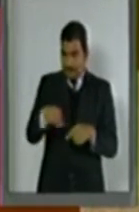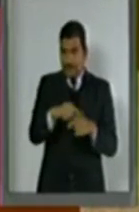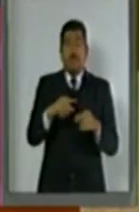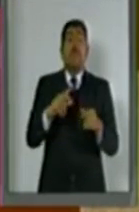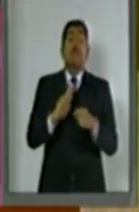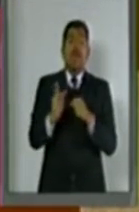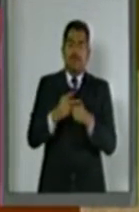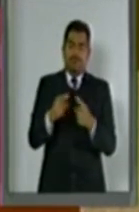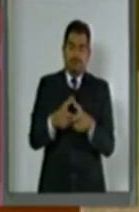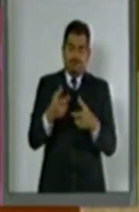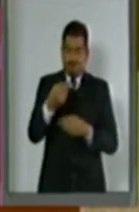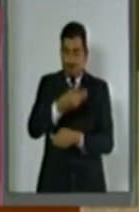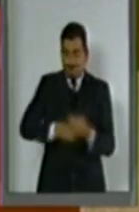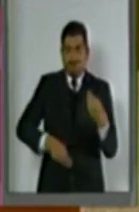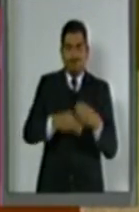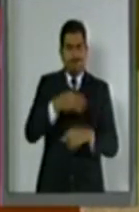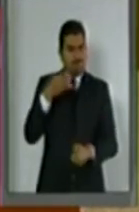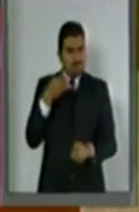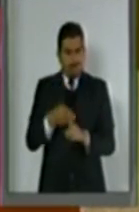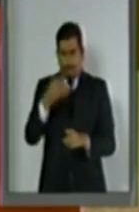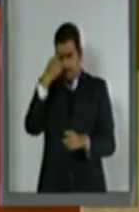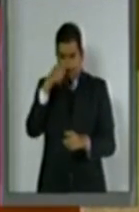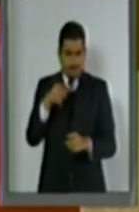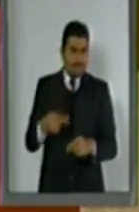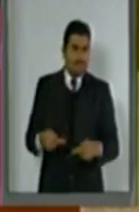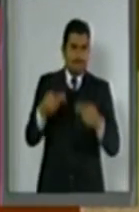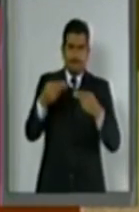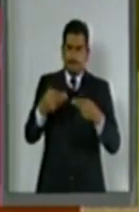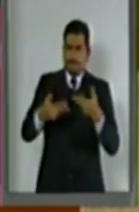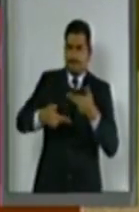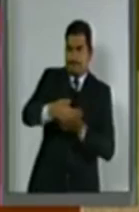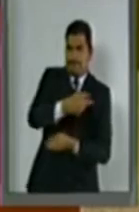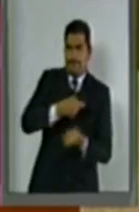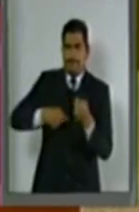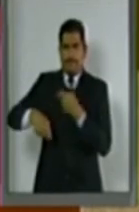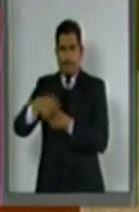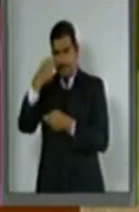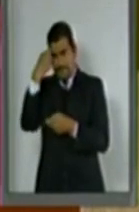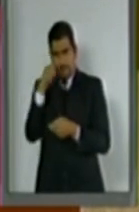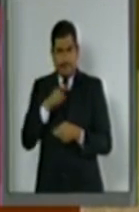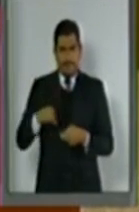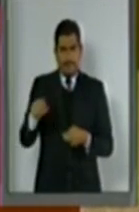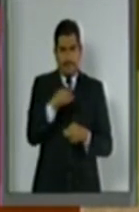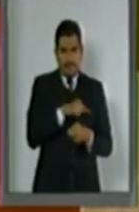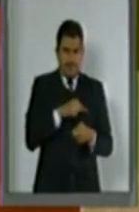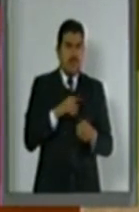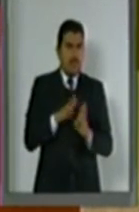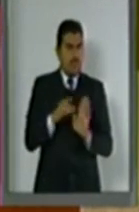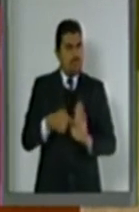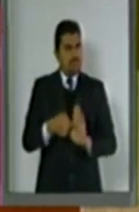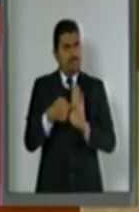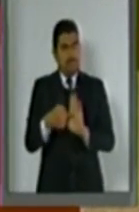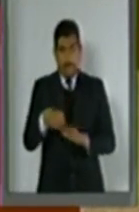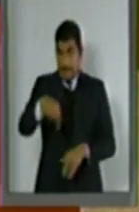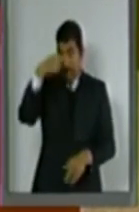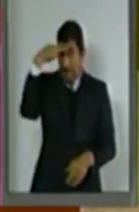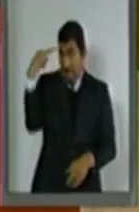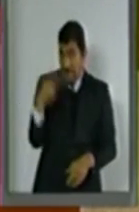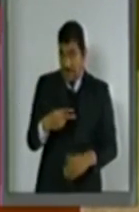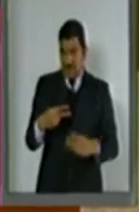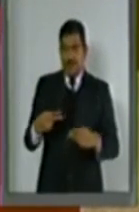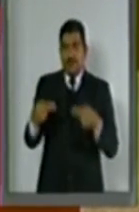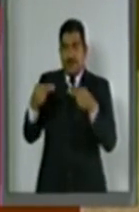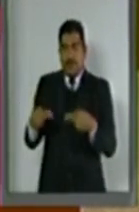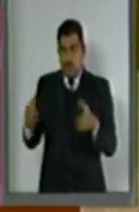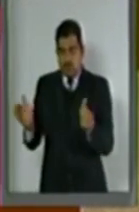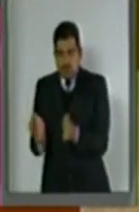con economías enfocadas al mercado tal como se muestra. En México, las pequeñas y